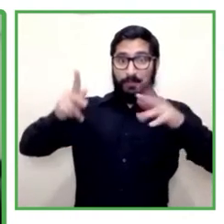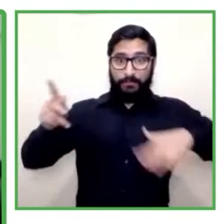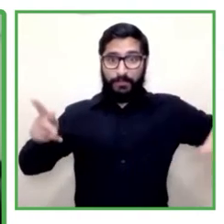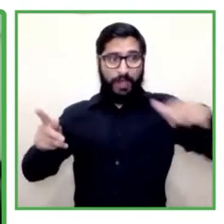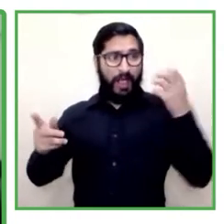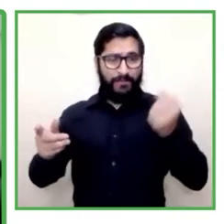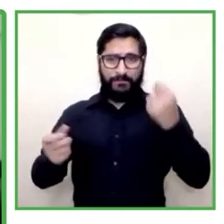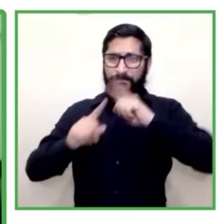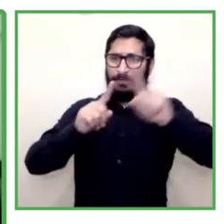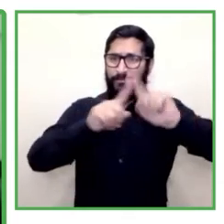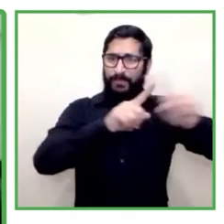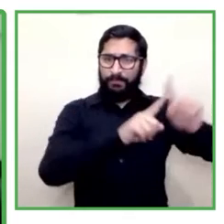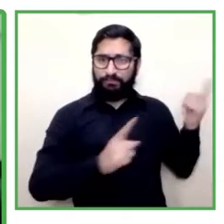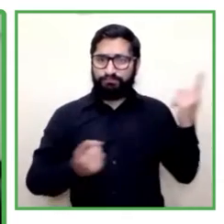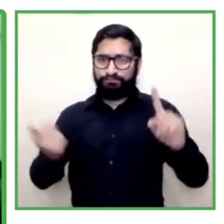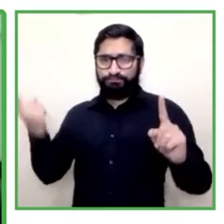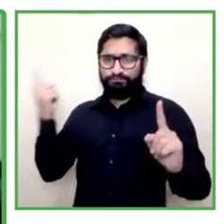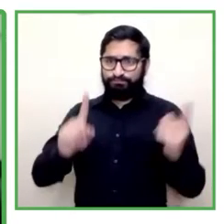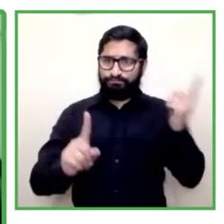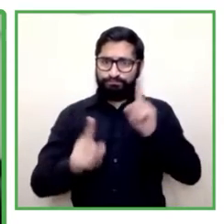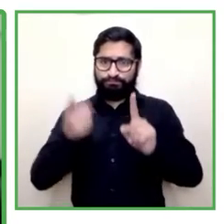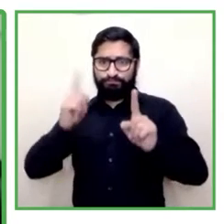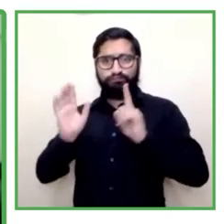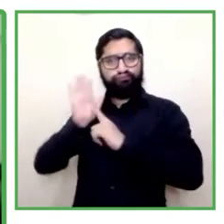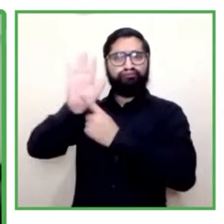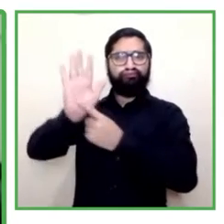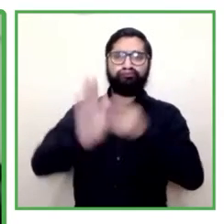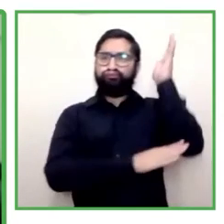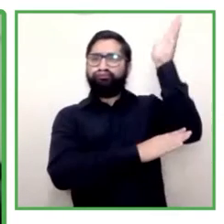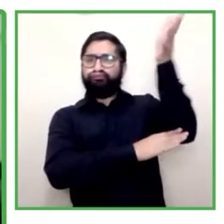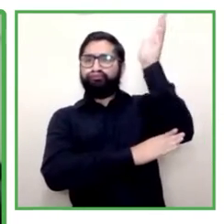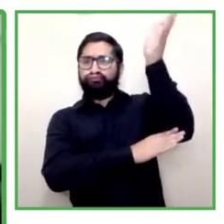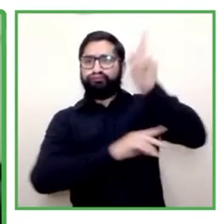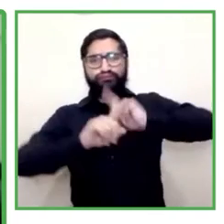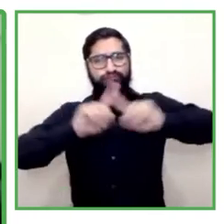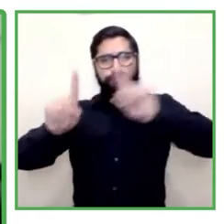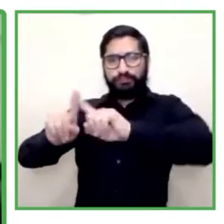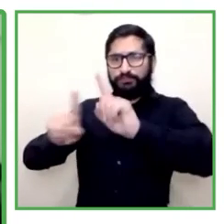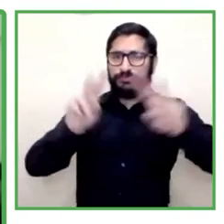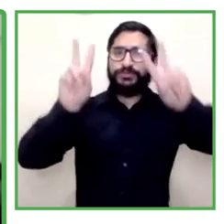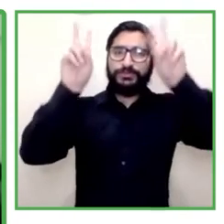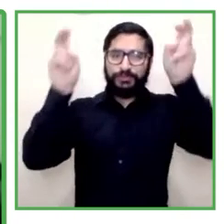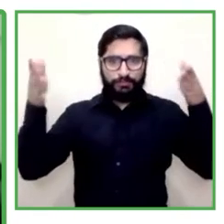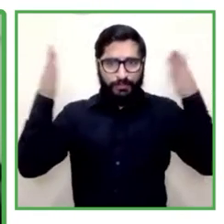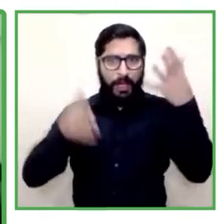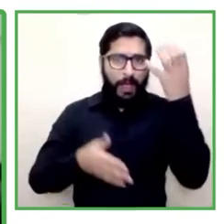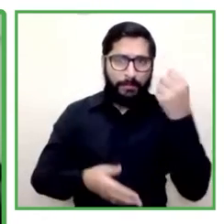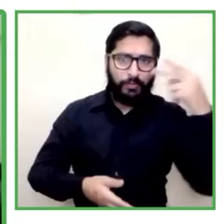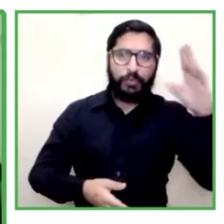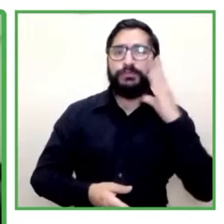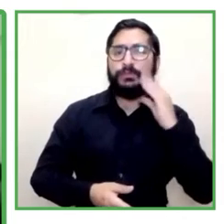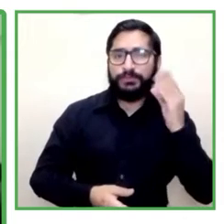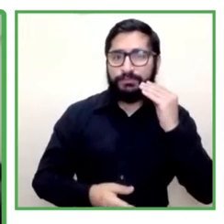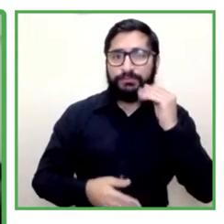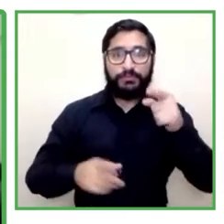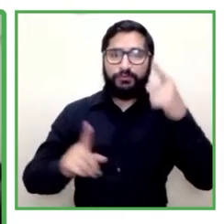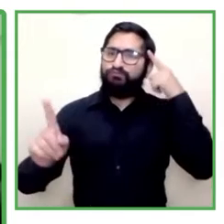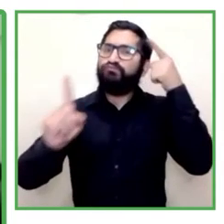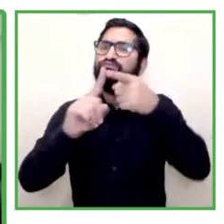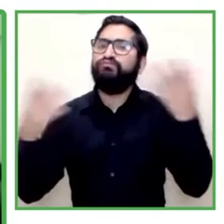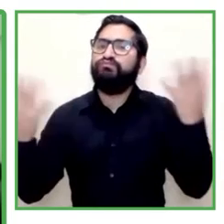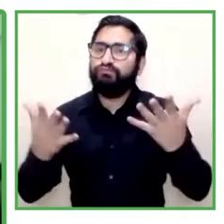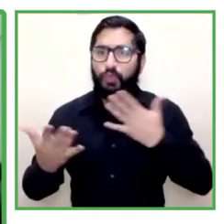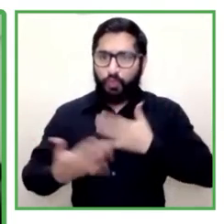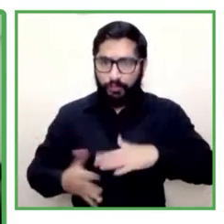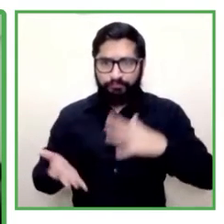objetivo al que aspiramos todos. Al alcanzar este objetivo hemos creado un programa Más Inclusión, que es el cual